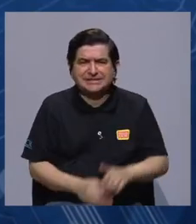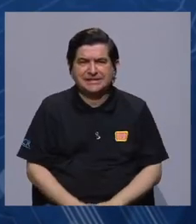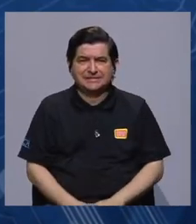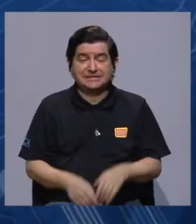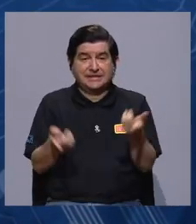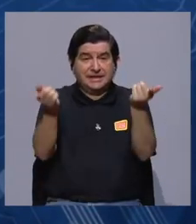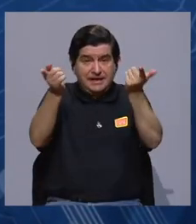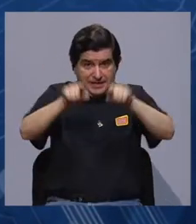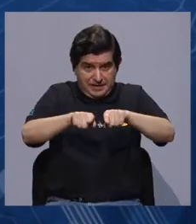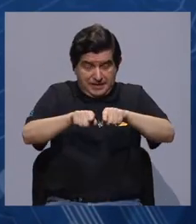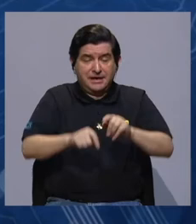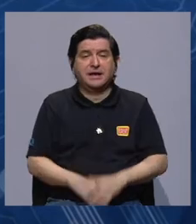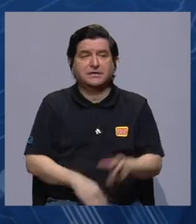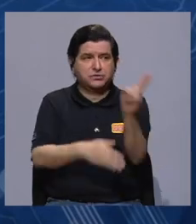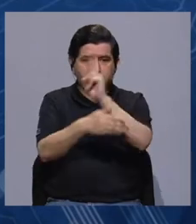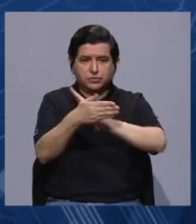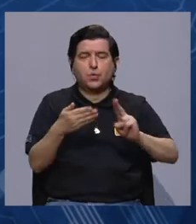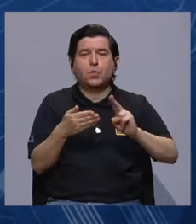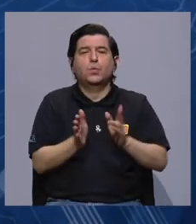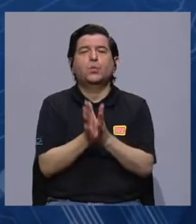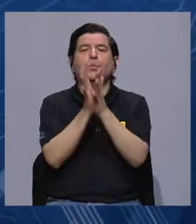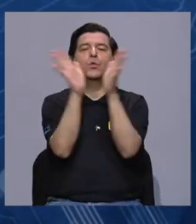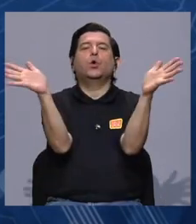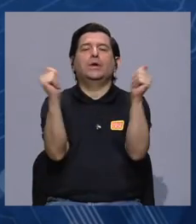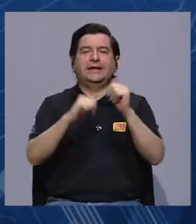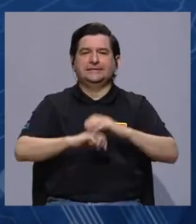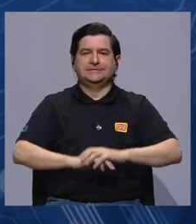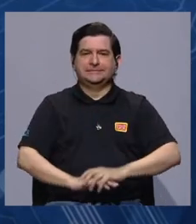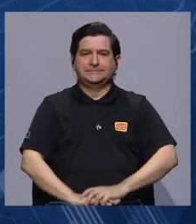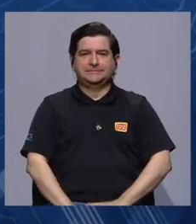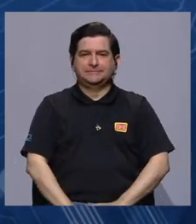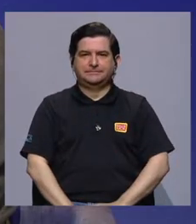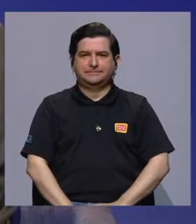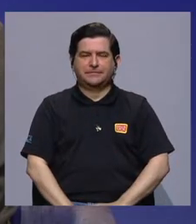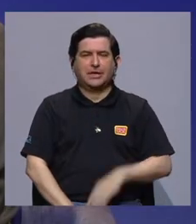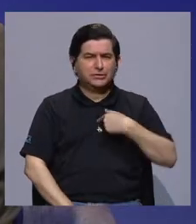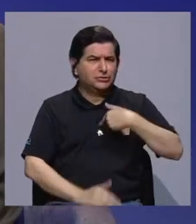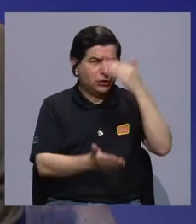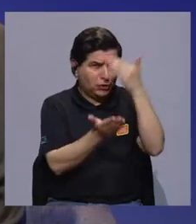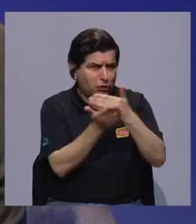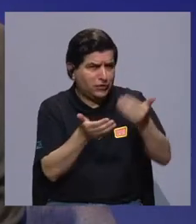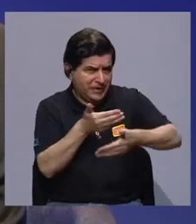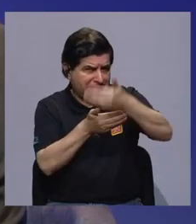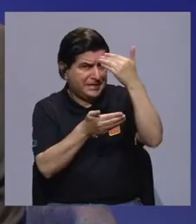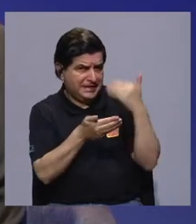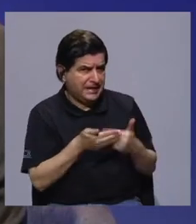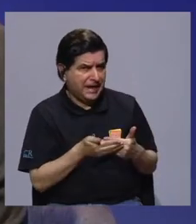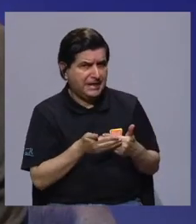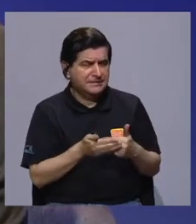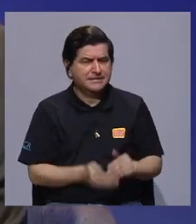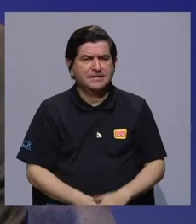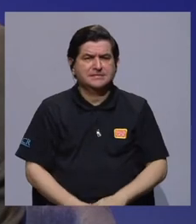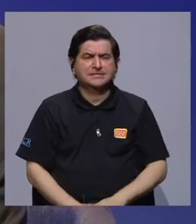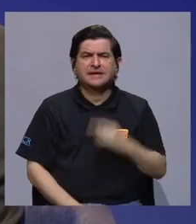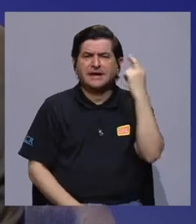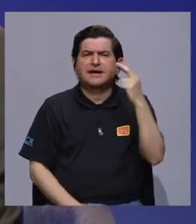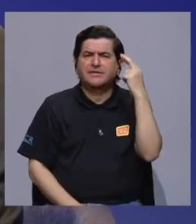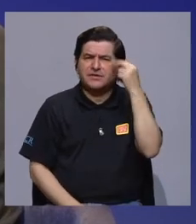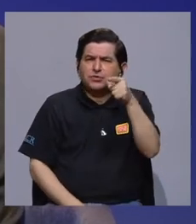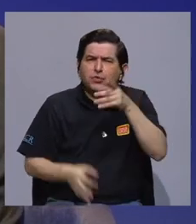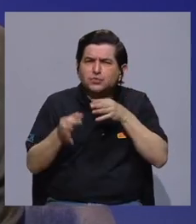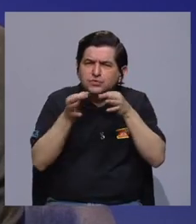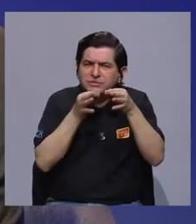por parte de las universidades públicas. Lo interrumpí en el segmento anterior, Rodolfo,